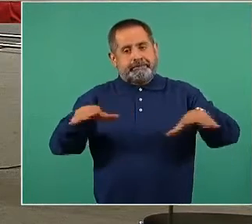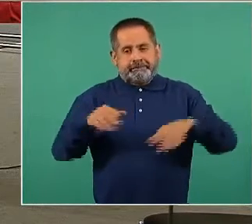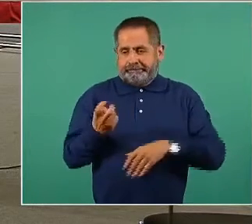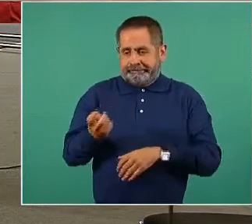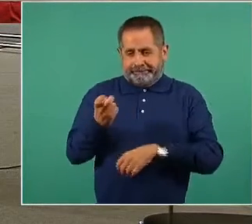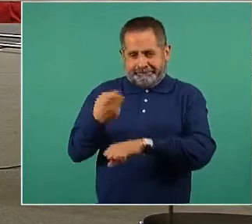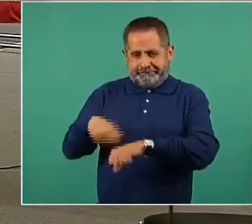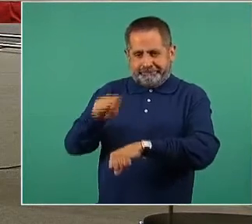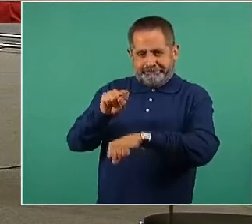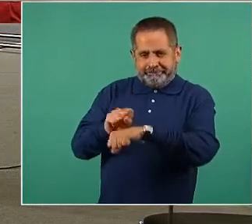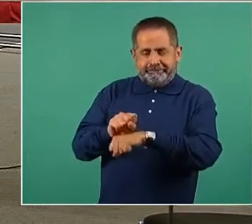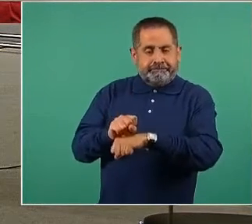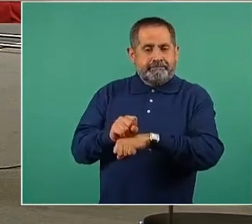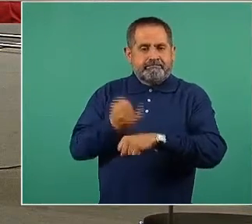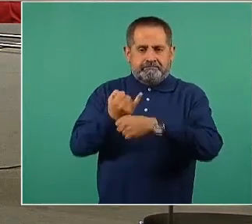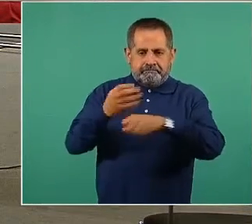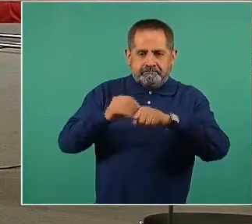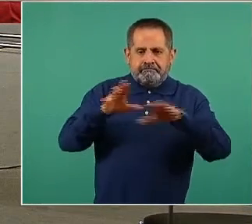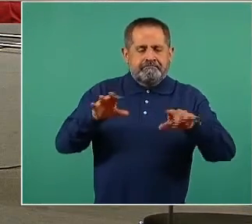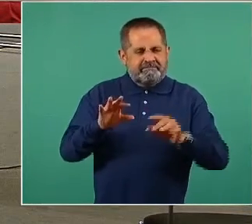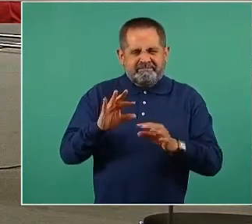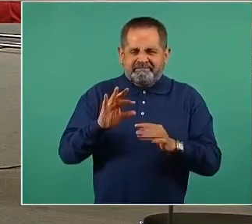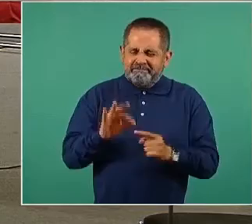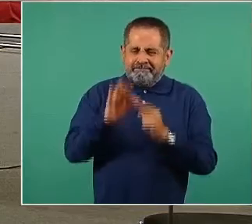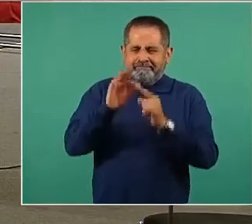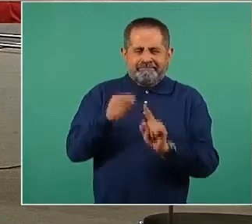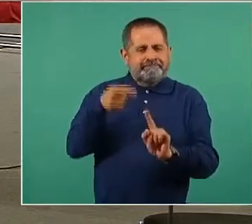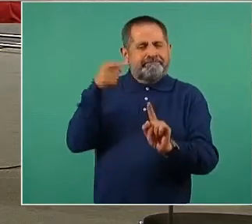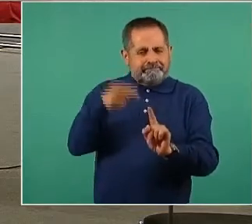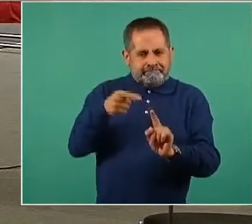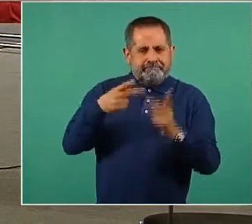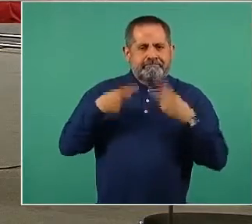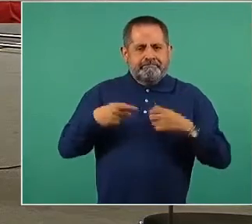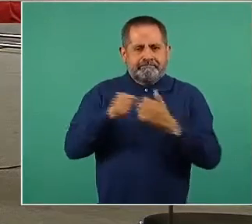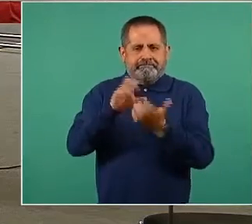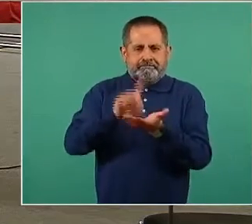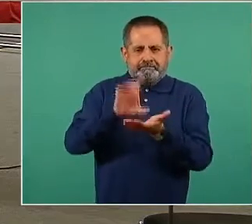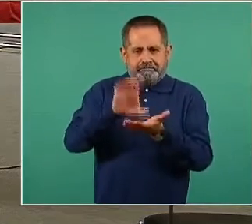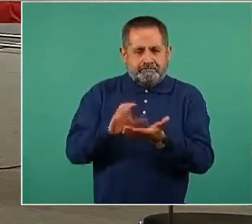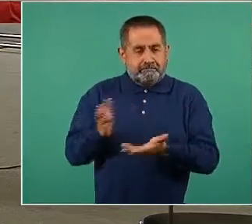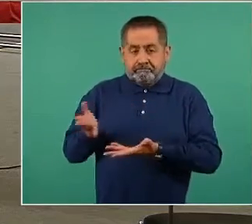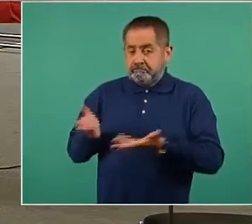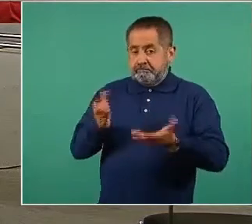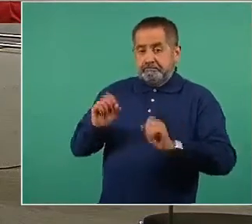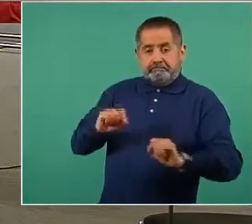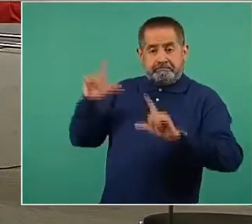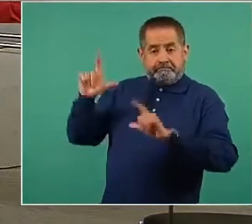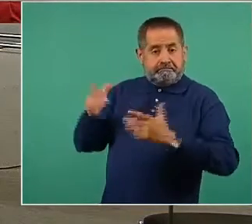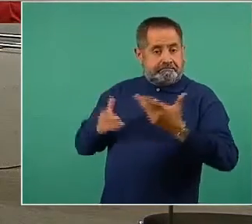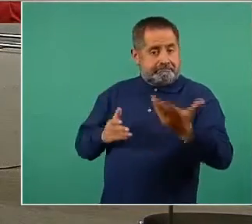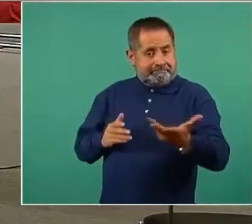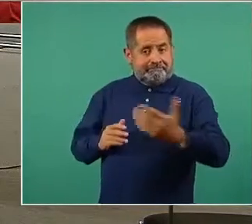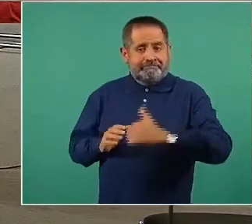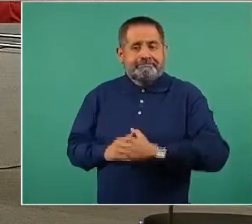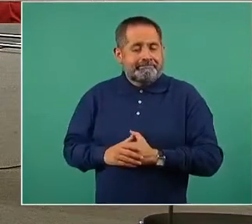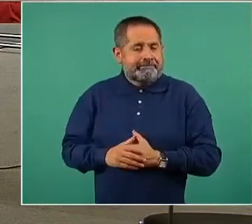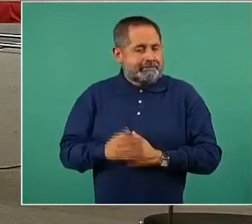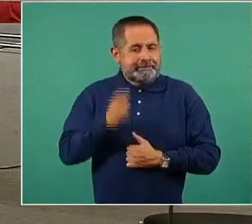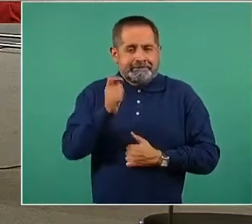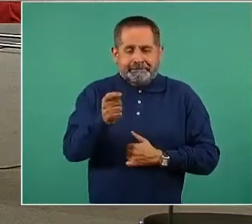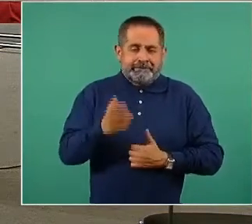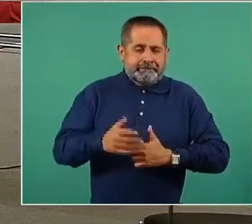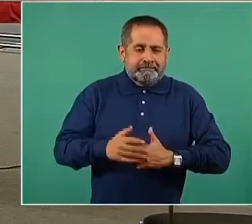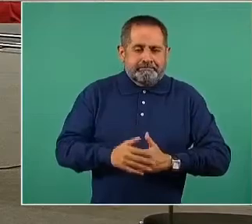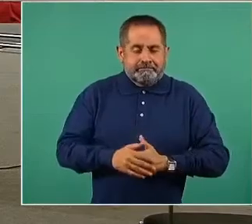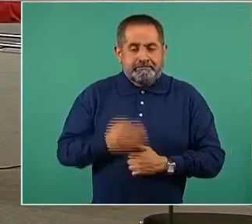tendríamos esta información específica. Entonces, aquí está. Lo que queremos decir es